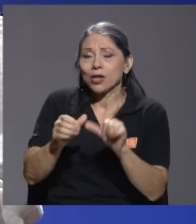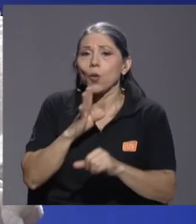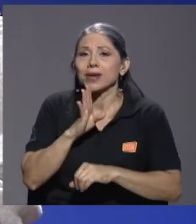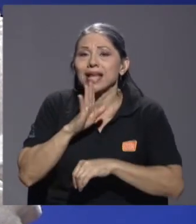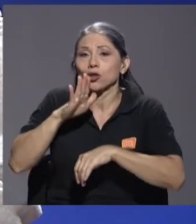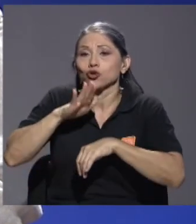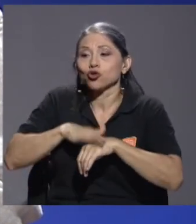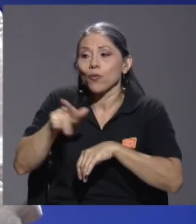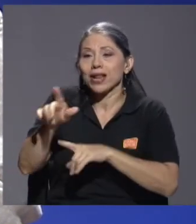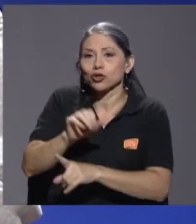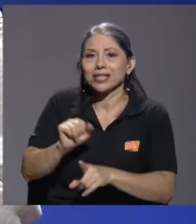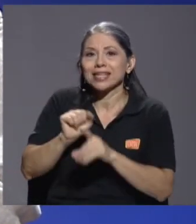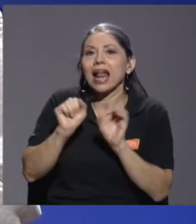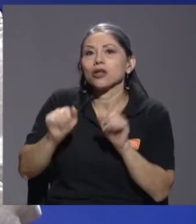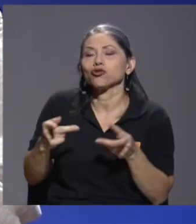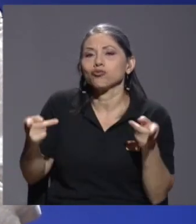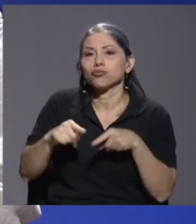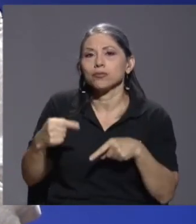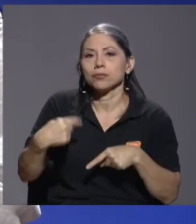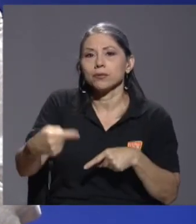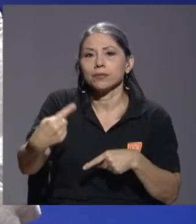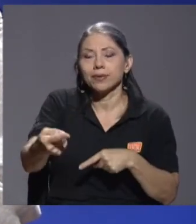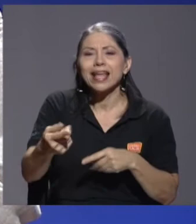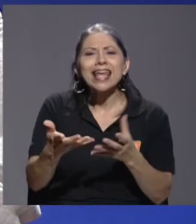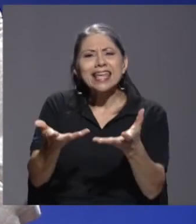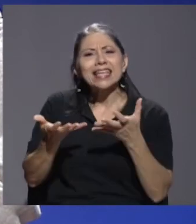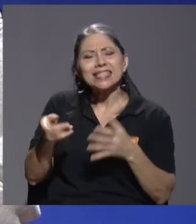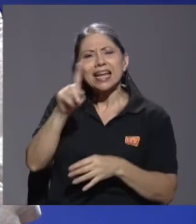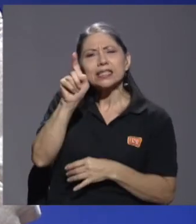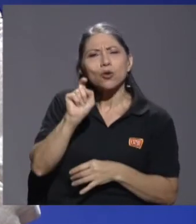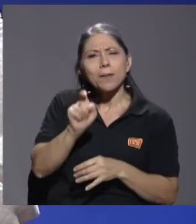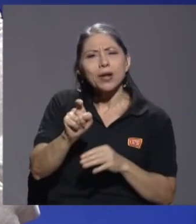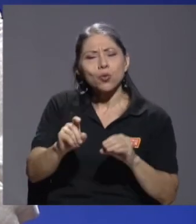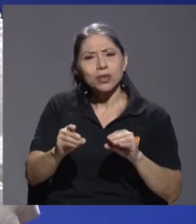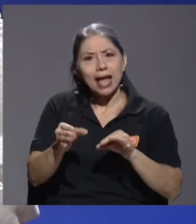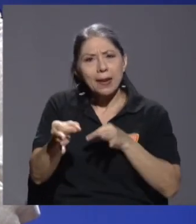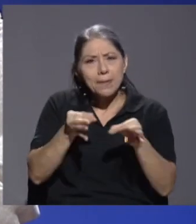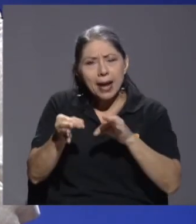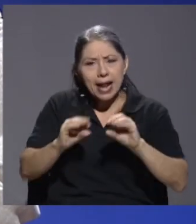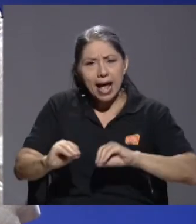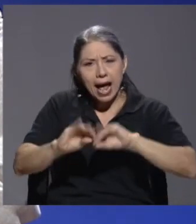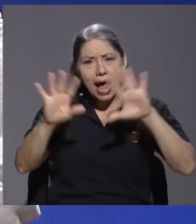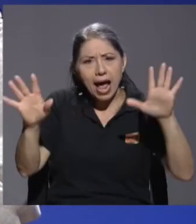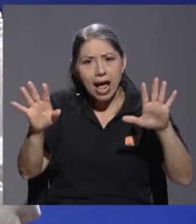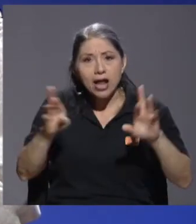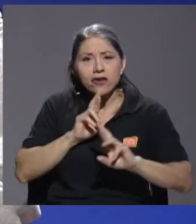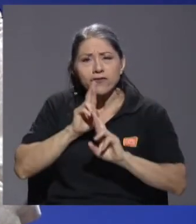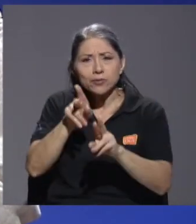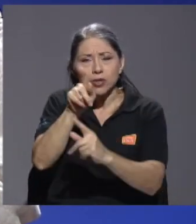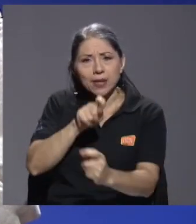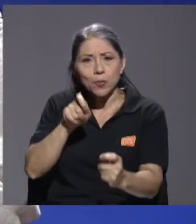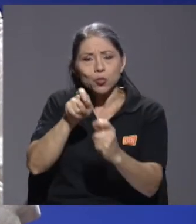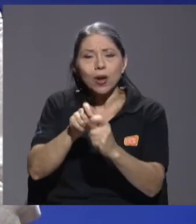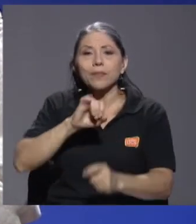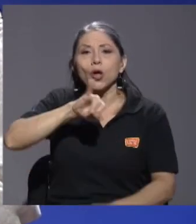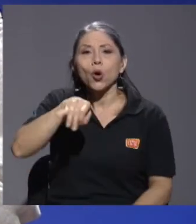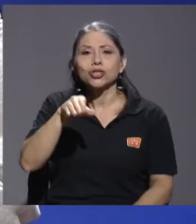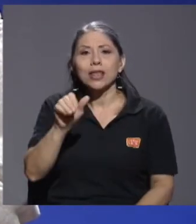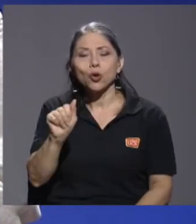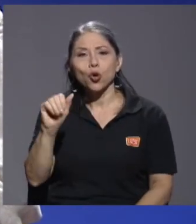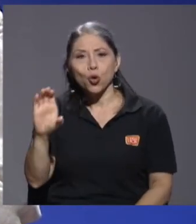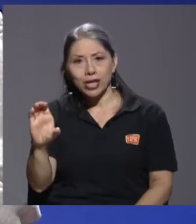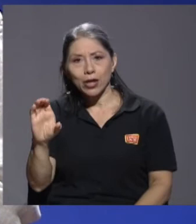los escenarios y quisiera como ahí hacer una pregunta aclaratoria para una respuesta muy, muy puntual. Don José Antonio Cordero,